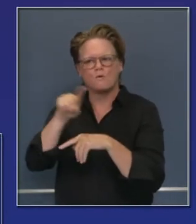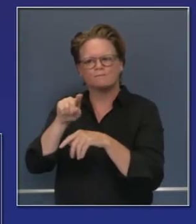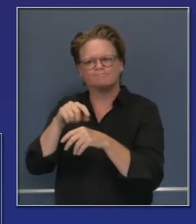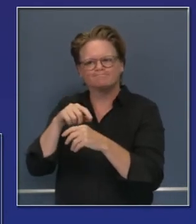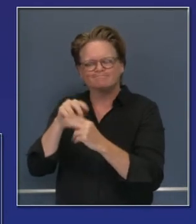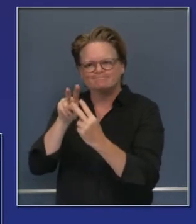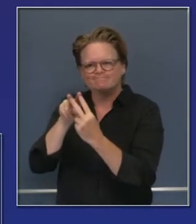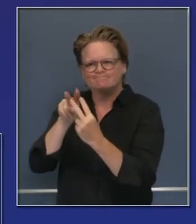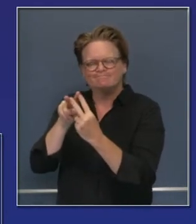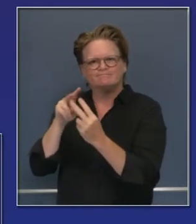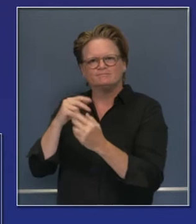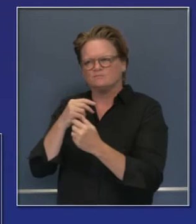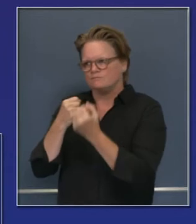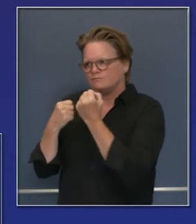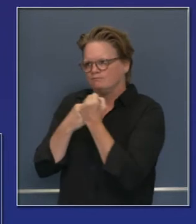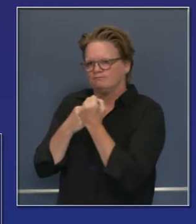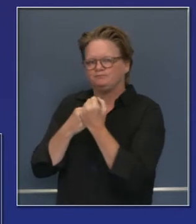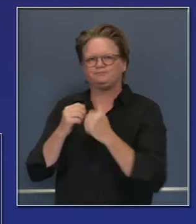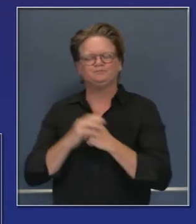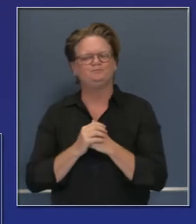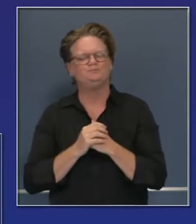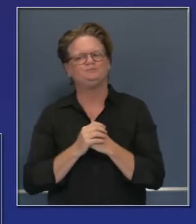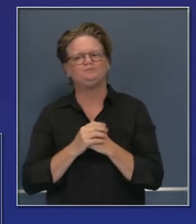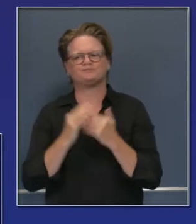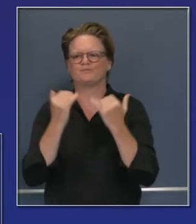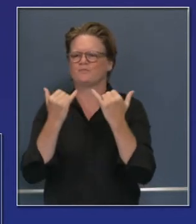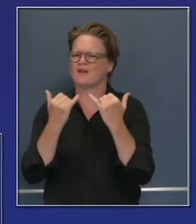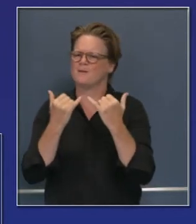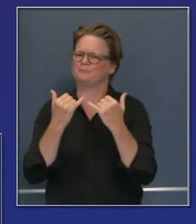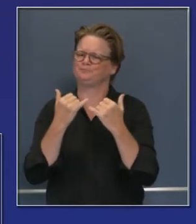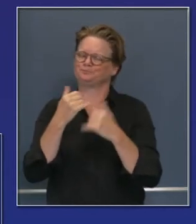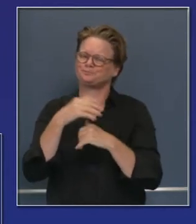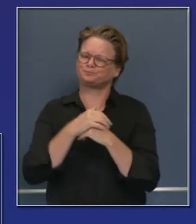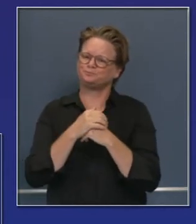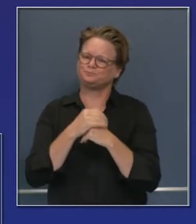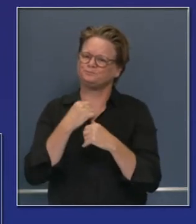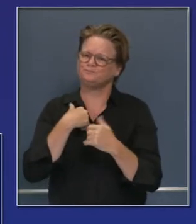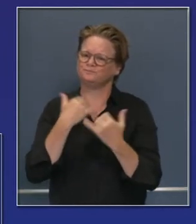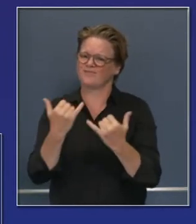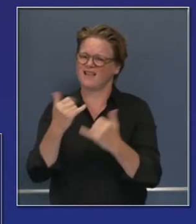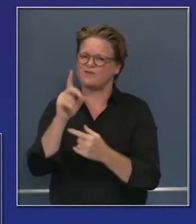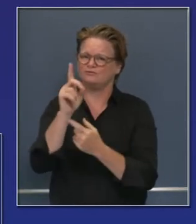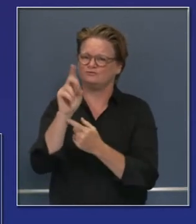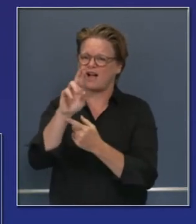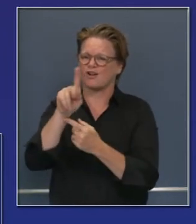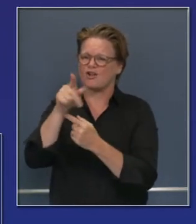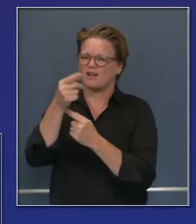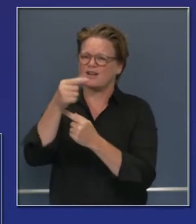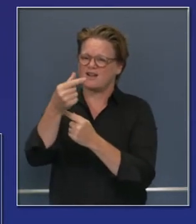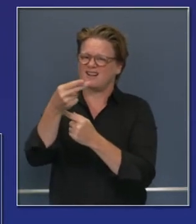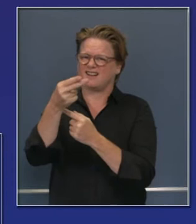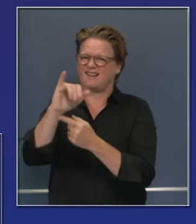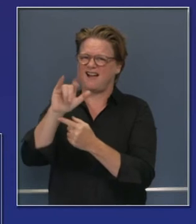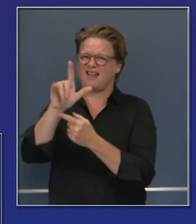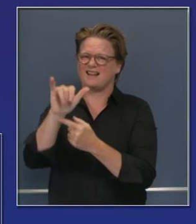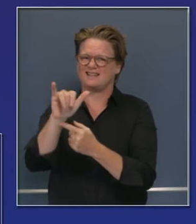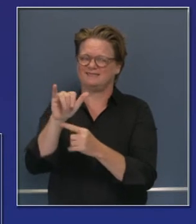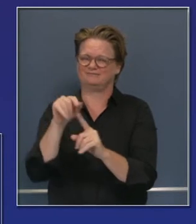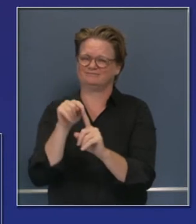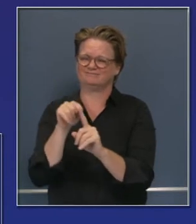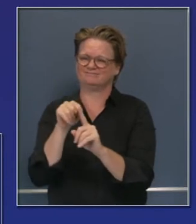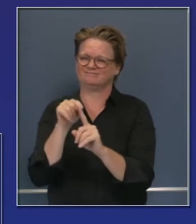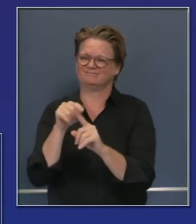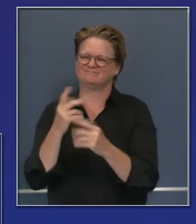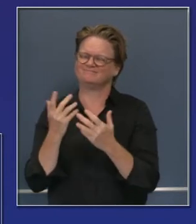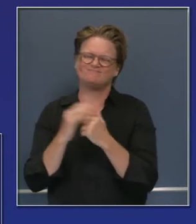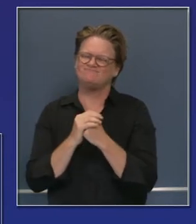agradezco su liderazgo a ambos. Con eso, ahora quiero hacer una transición al Dr. Galli. Gracias al Dr. Galli. Por supuesto, él estará disponible para preguntas